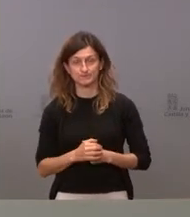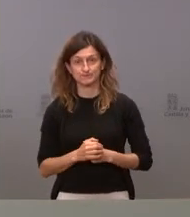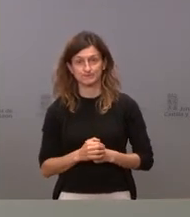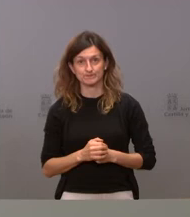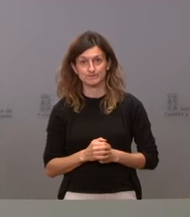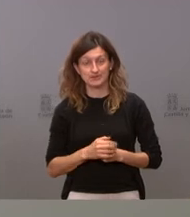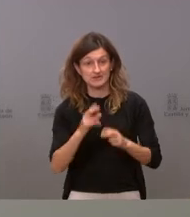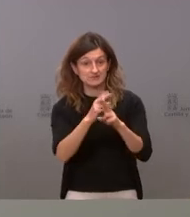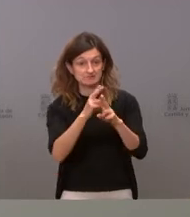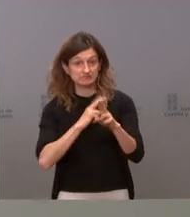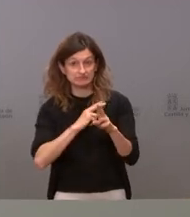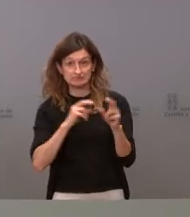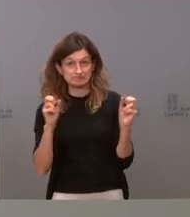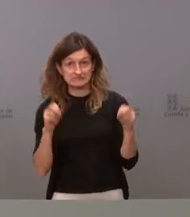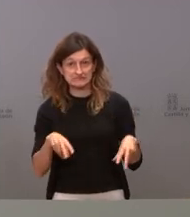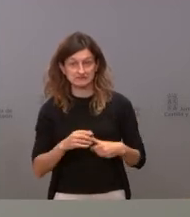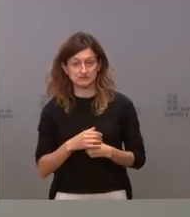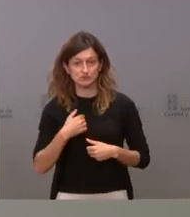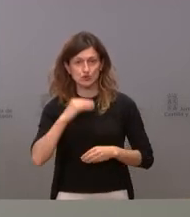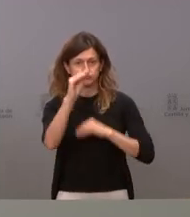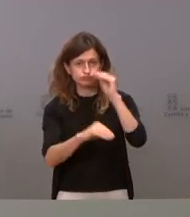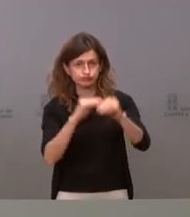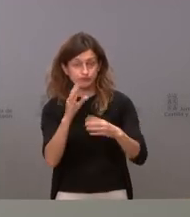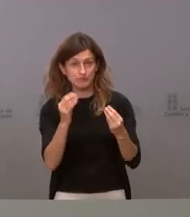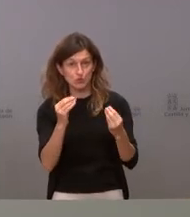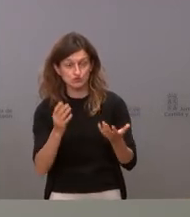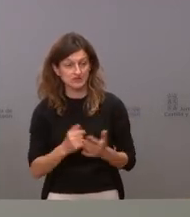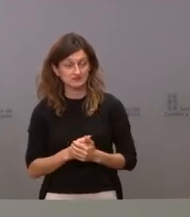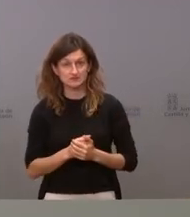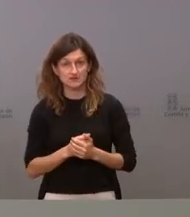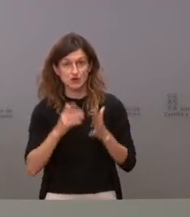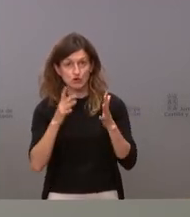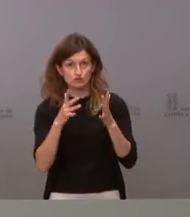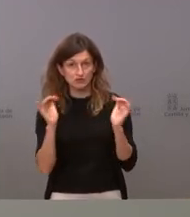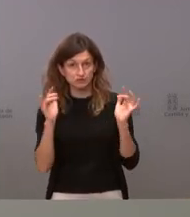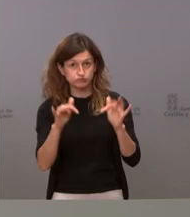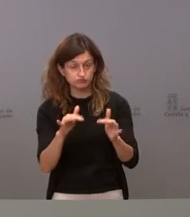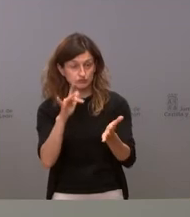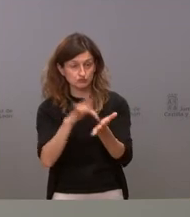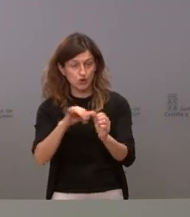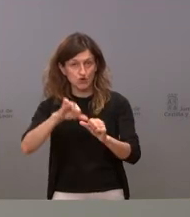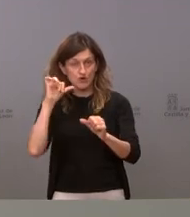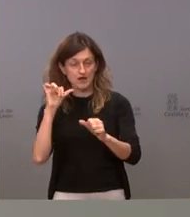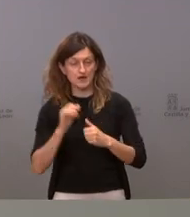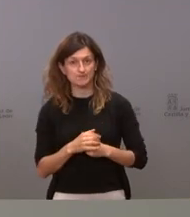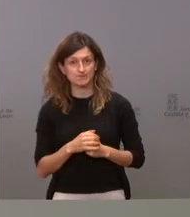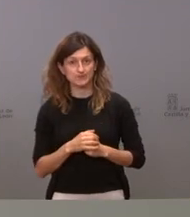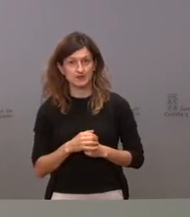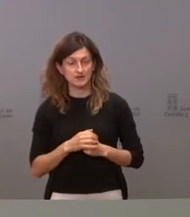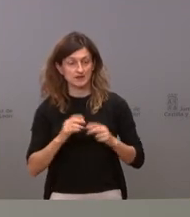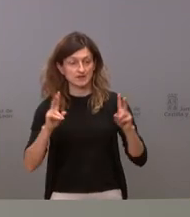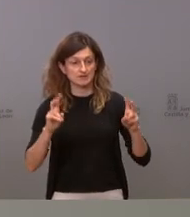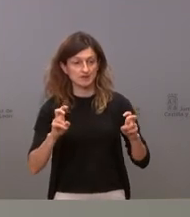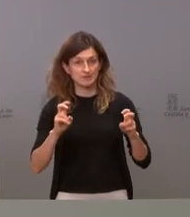No me respondió. Hice muchas preguntas. Me pasa a todos los consejos interterritoriales. Con la que más me pasa es con la ley